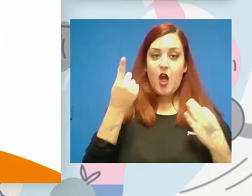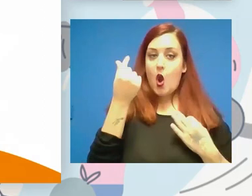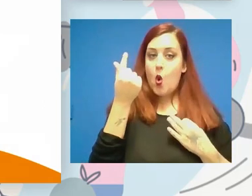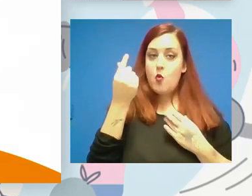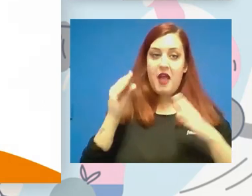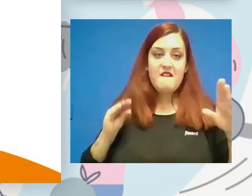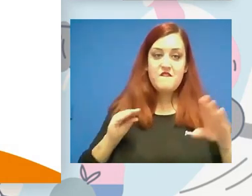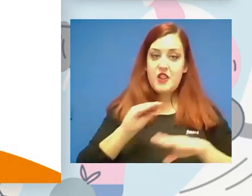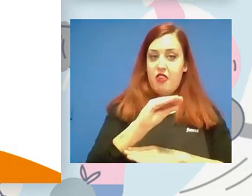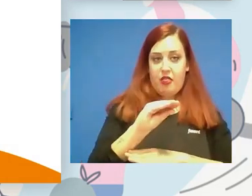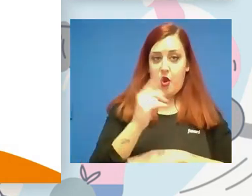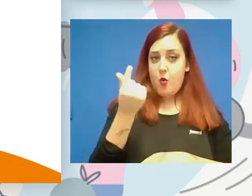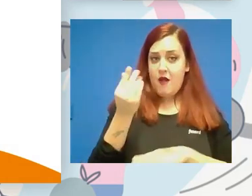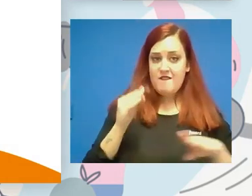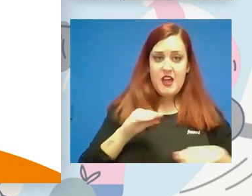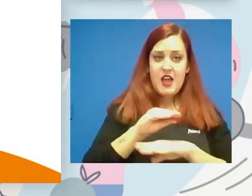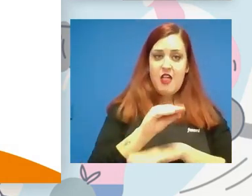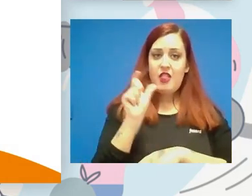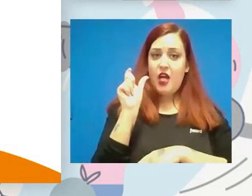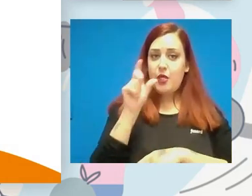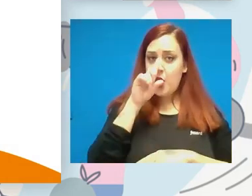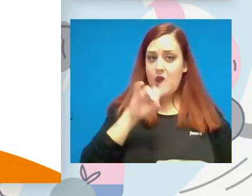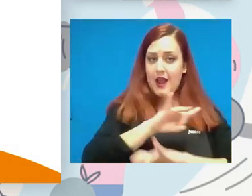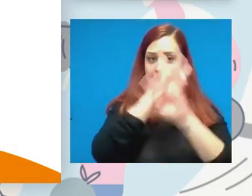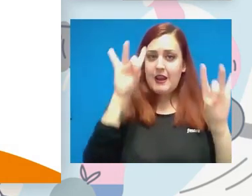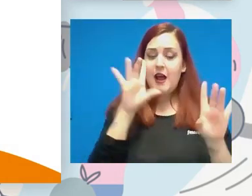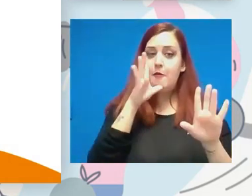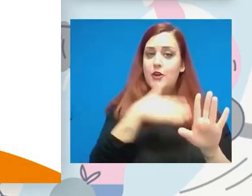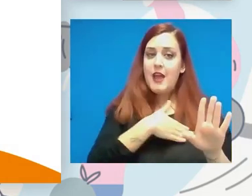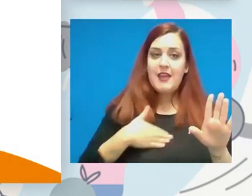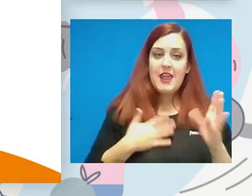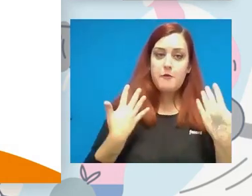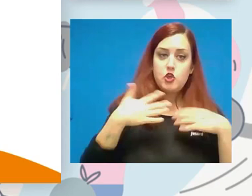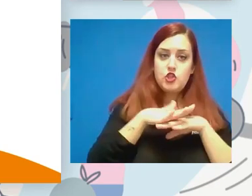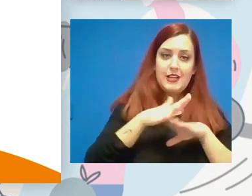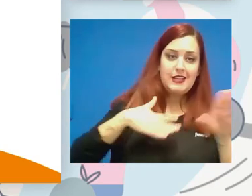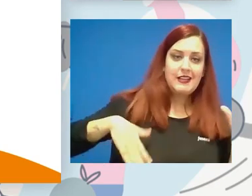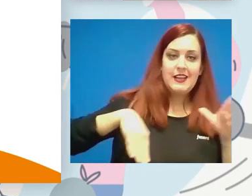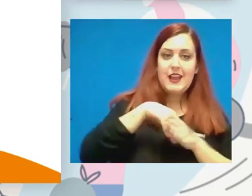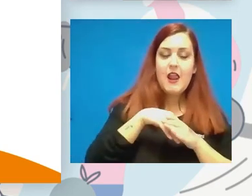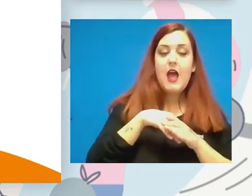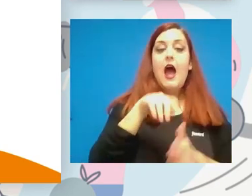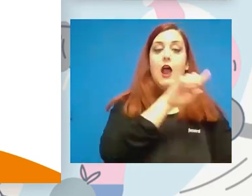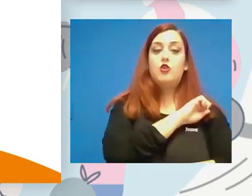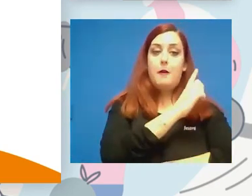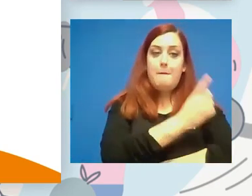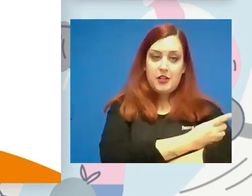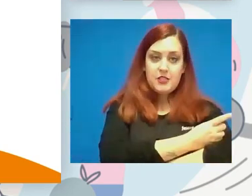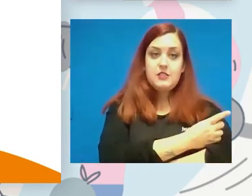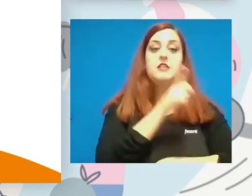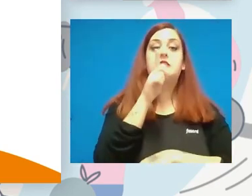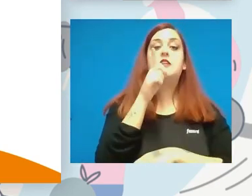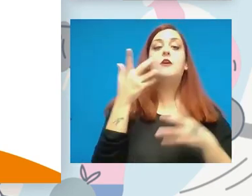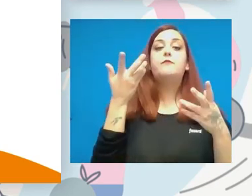clara esa financiación, porque estamos hablando de integrar a los deportistas con discapacidad, las federaciones, pero si eso no va